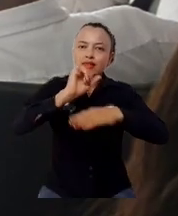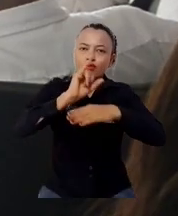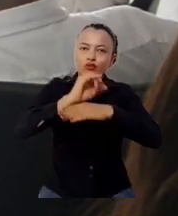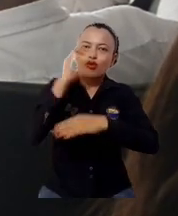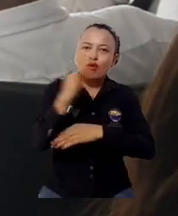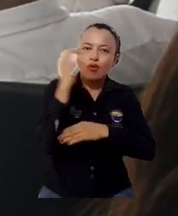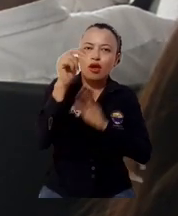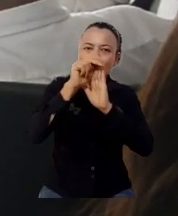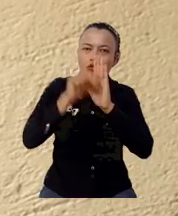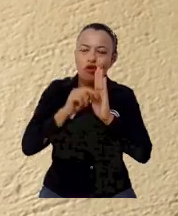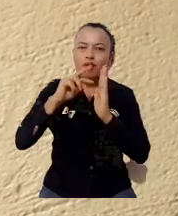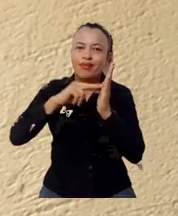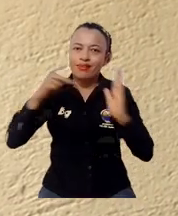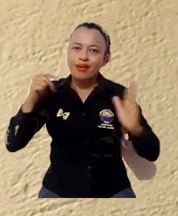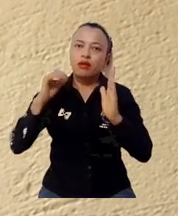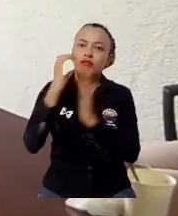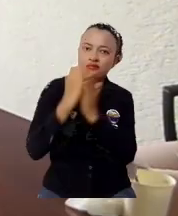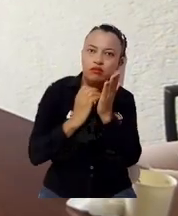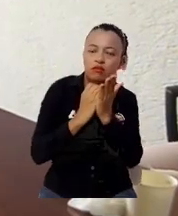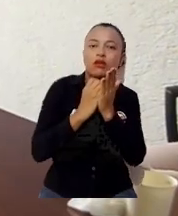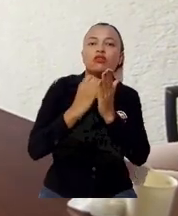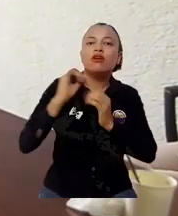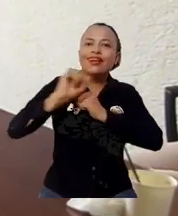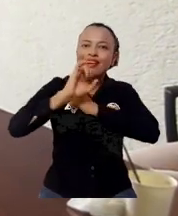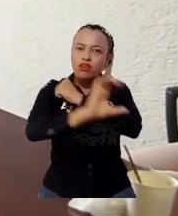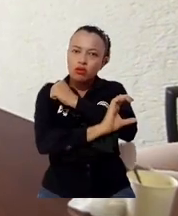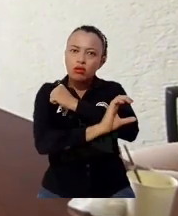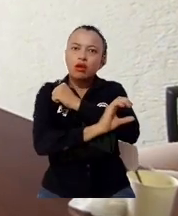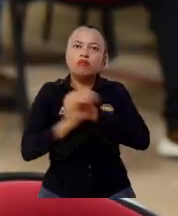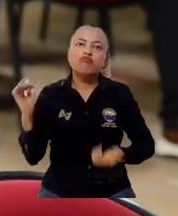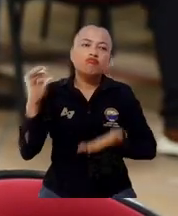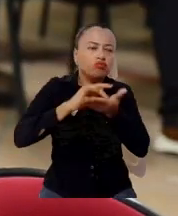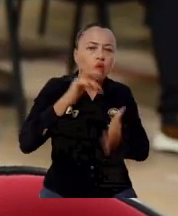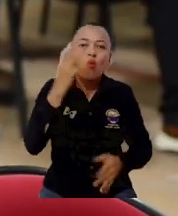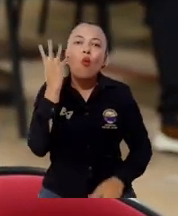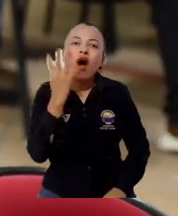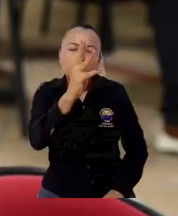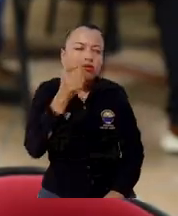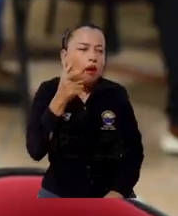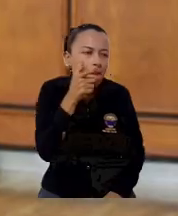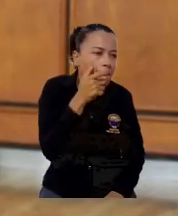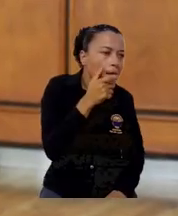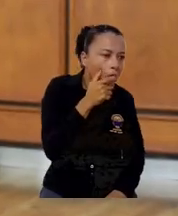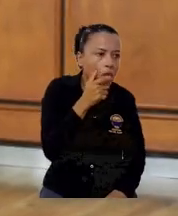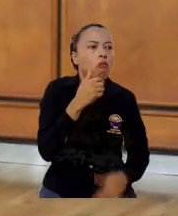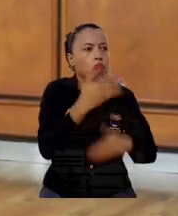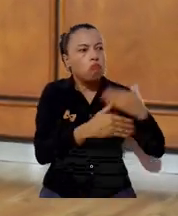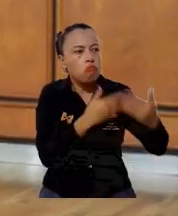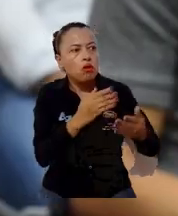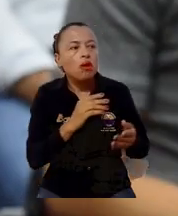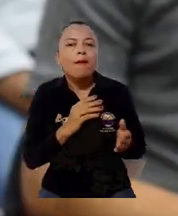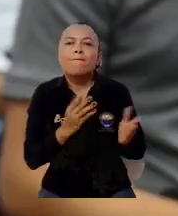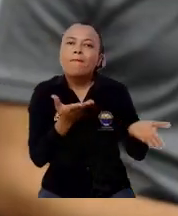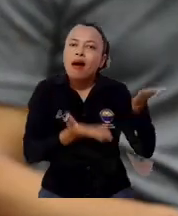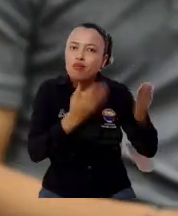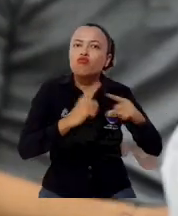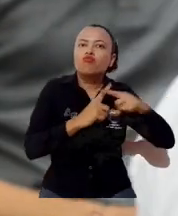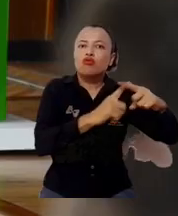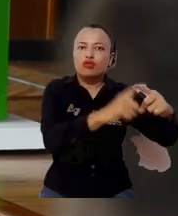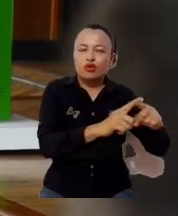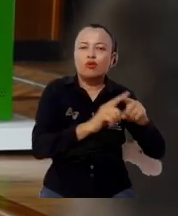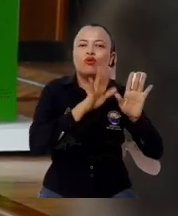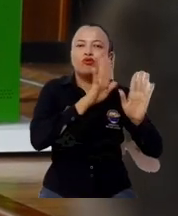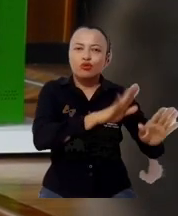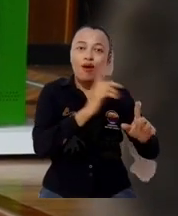Un balance positivo para la Universidad del Magdalena deja la auditoría que durante cuatro días realizó el Instituto Colombiano de